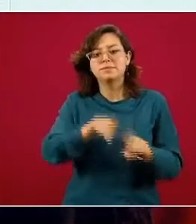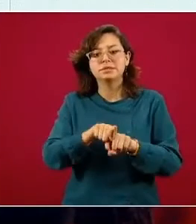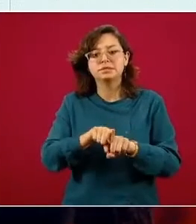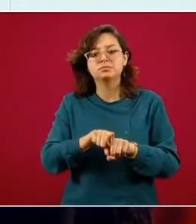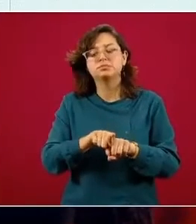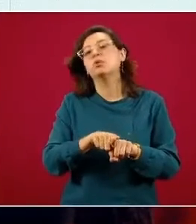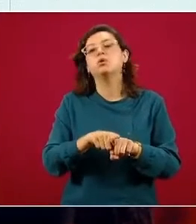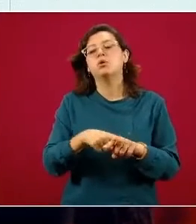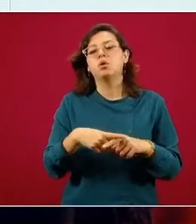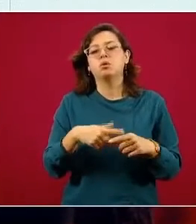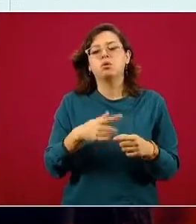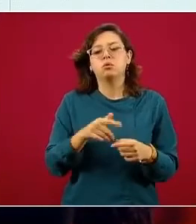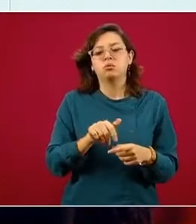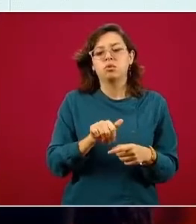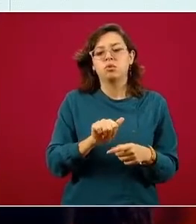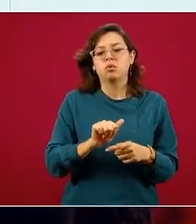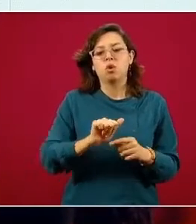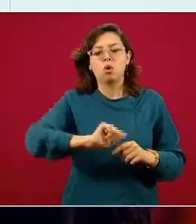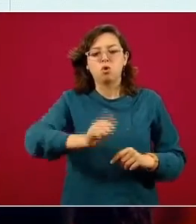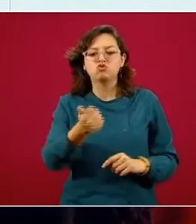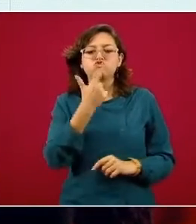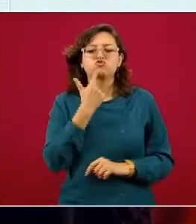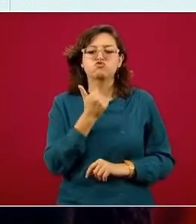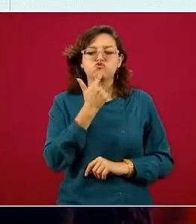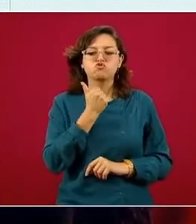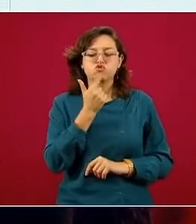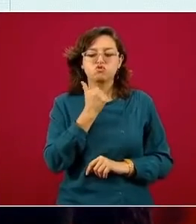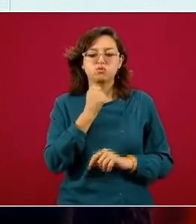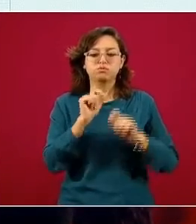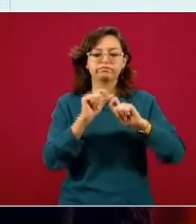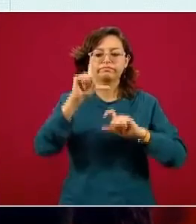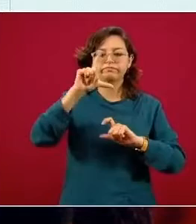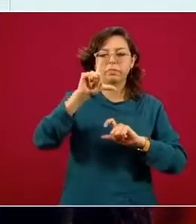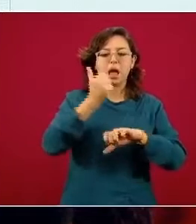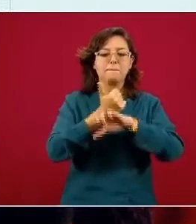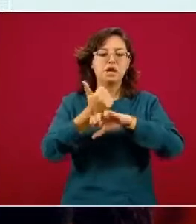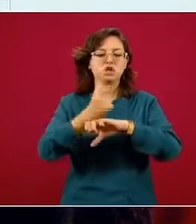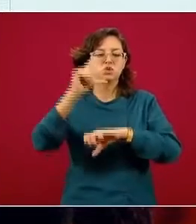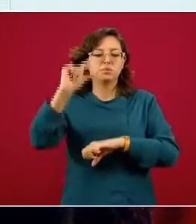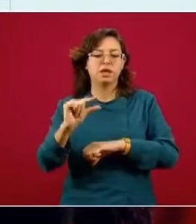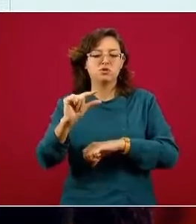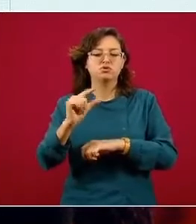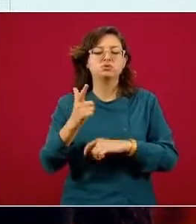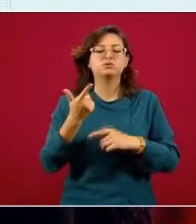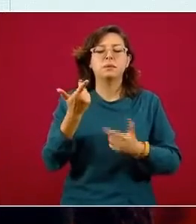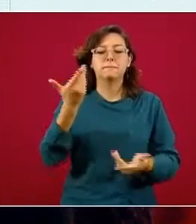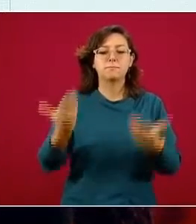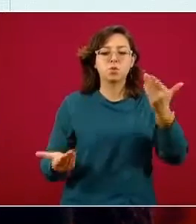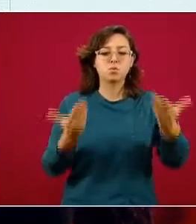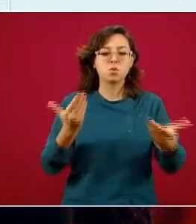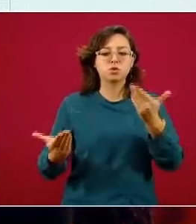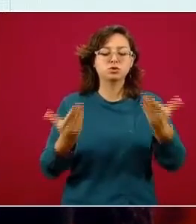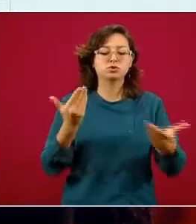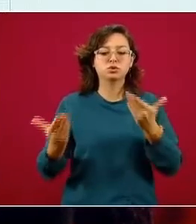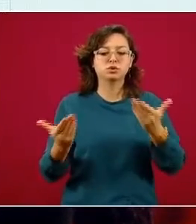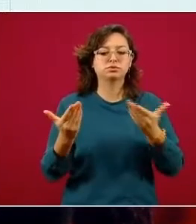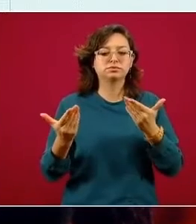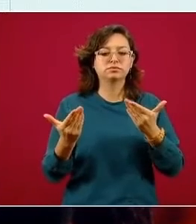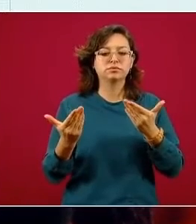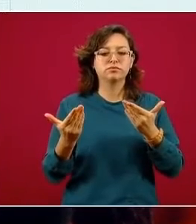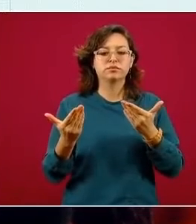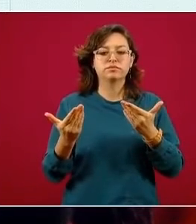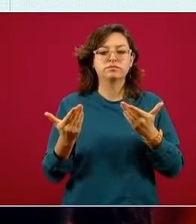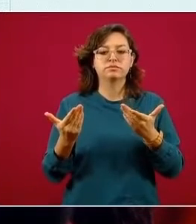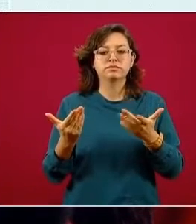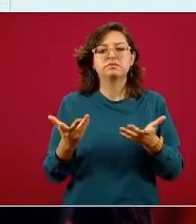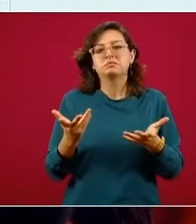mucho más grande el color rojo que el color amarillo. Y esta proporción de faltantes,